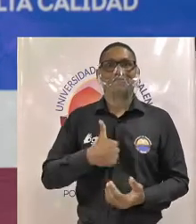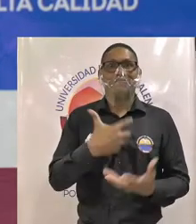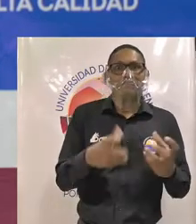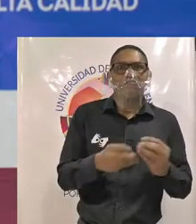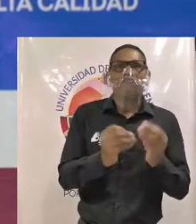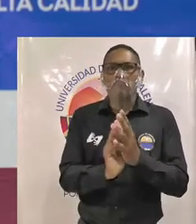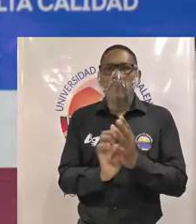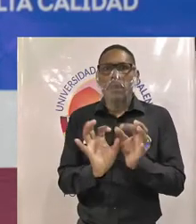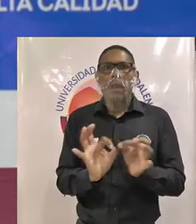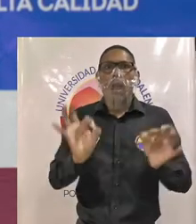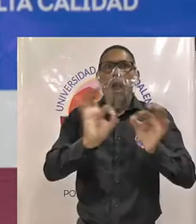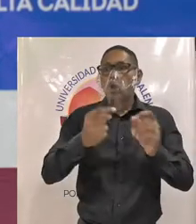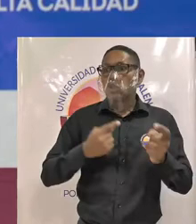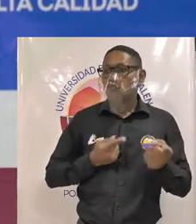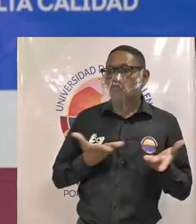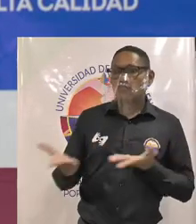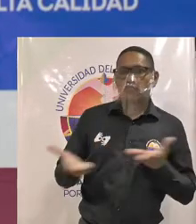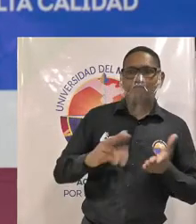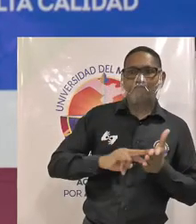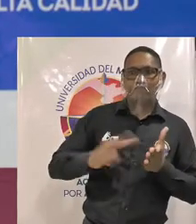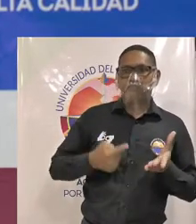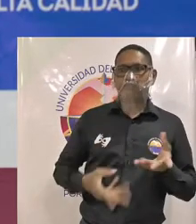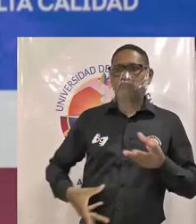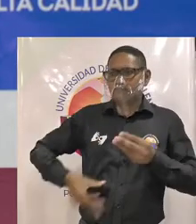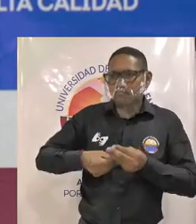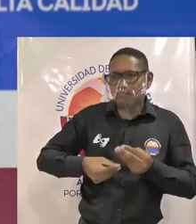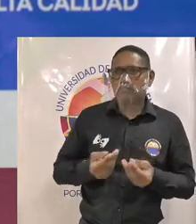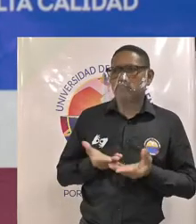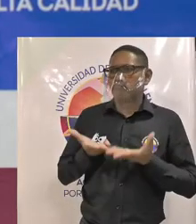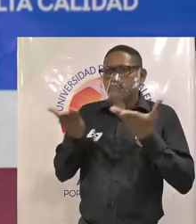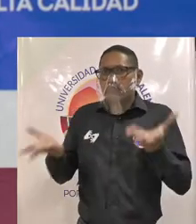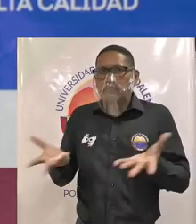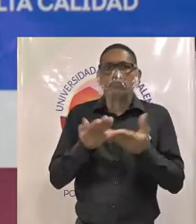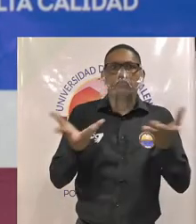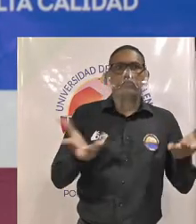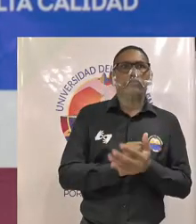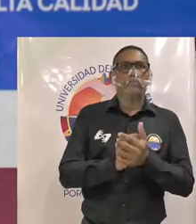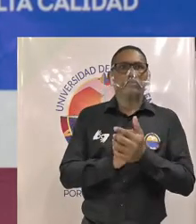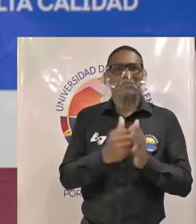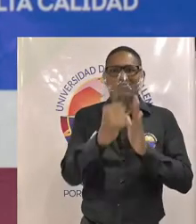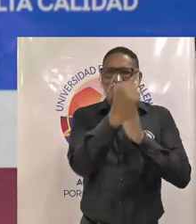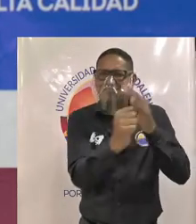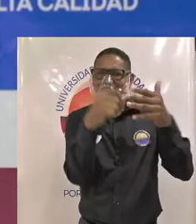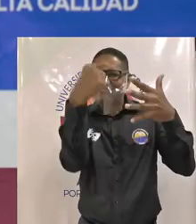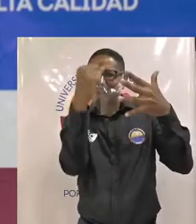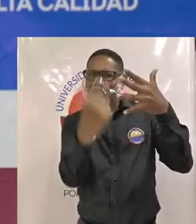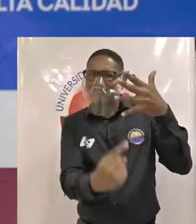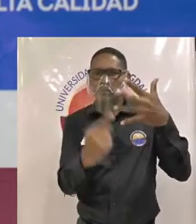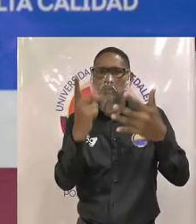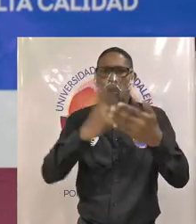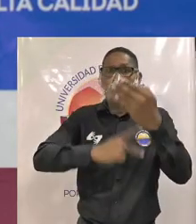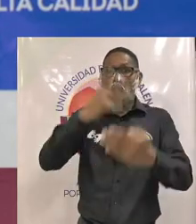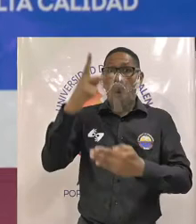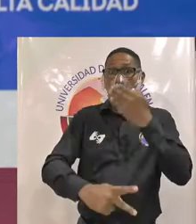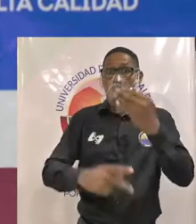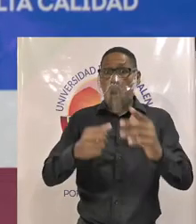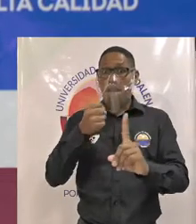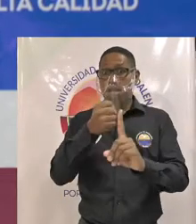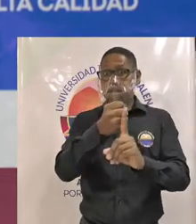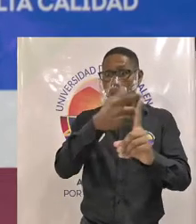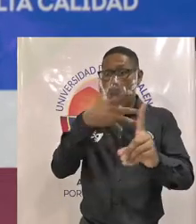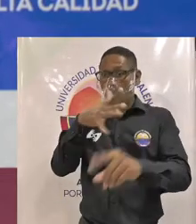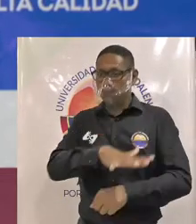fortalecimiento de la oferta de servicios tecnológicos científicos y de emprendimiento a través de programas y proyectos de impacto regional